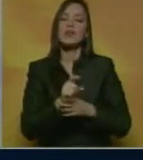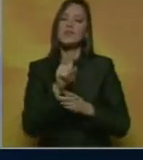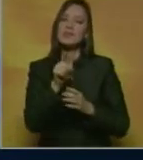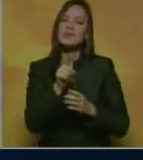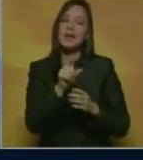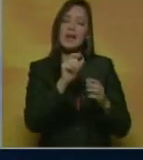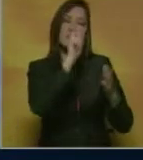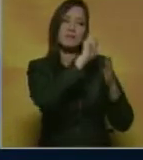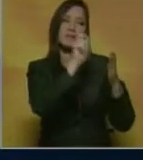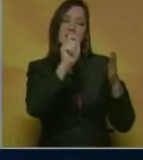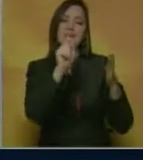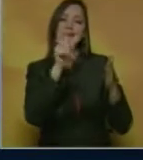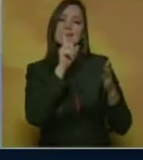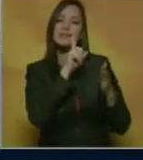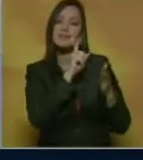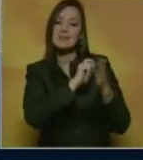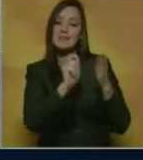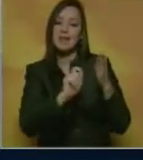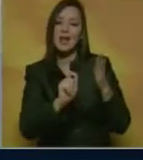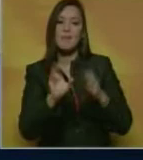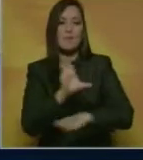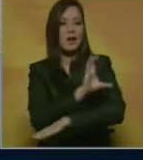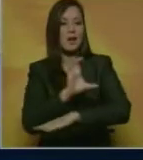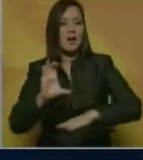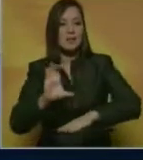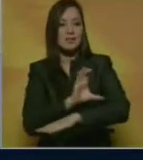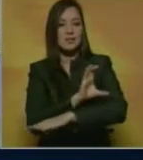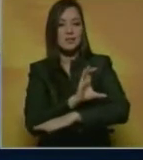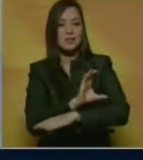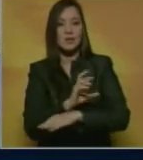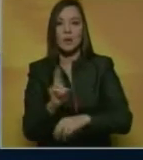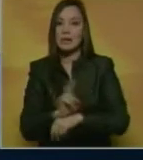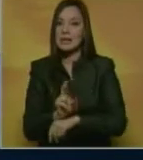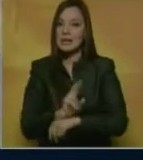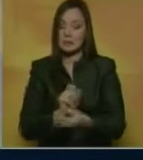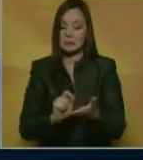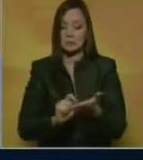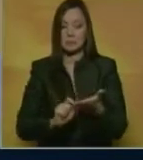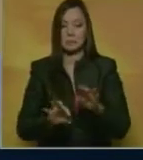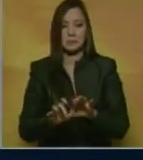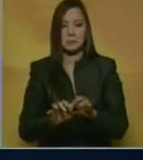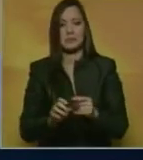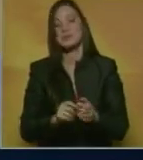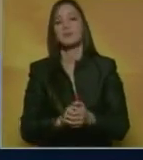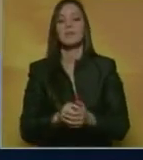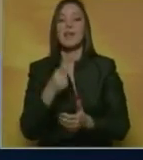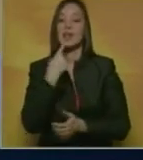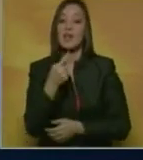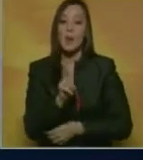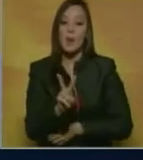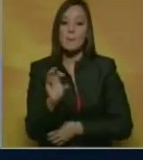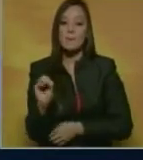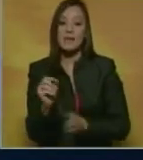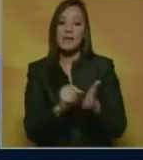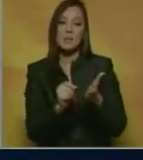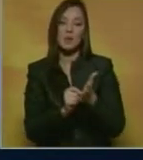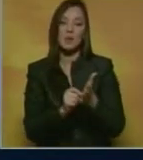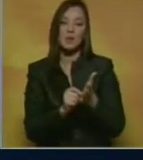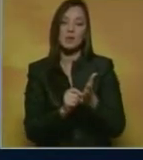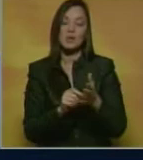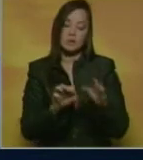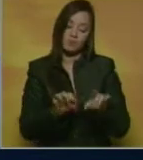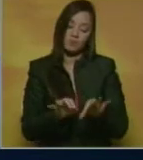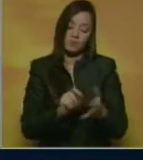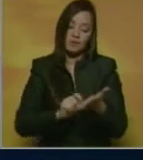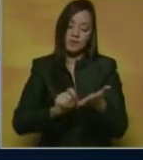pista inspirada en todo el elenco escrita en tiempo record. Smith confesó que tardó 20 minutos en componerla y que